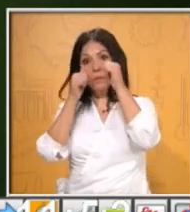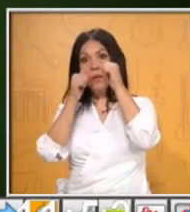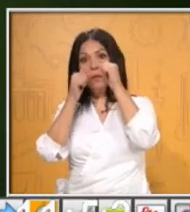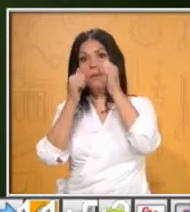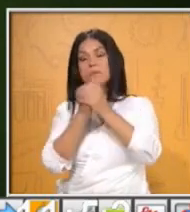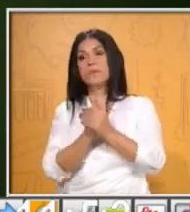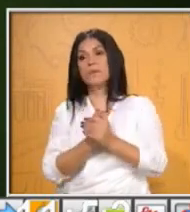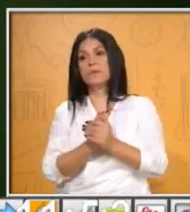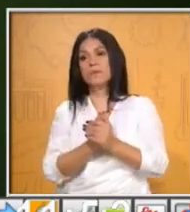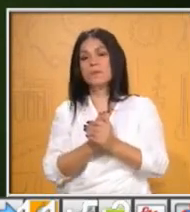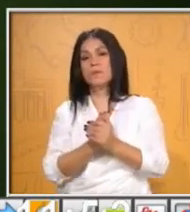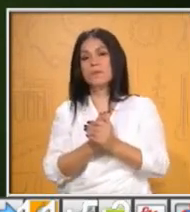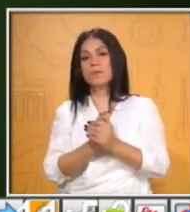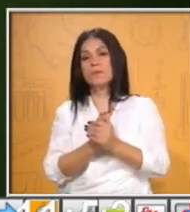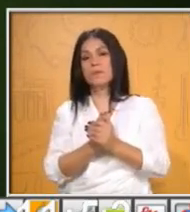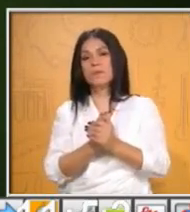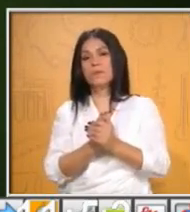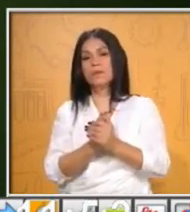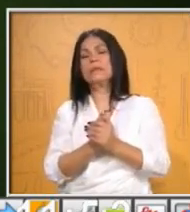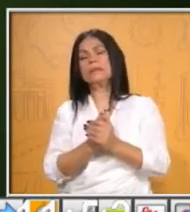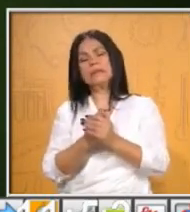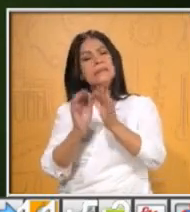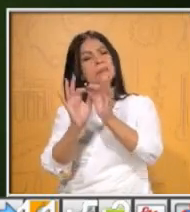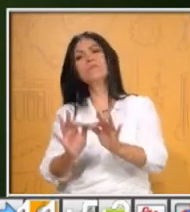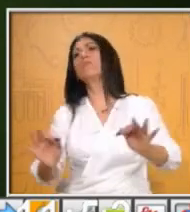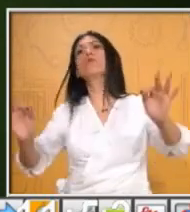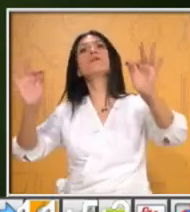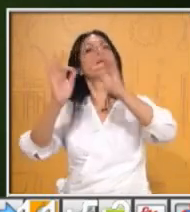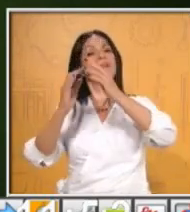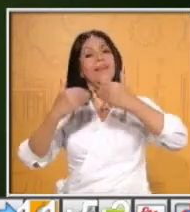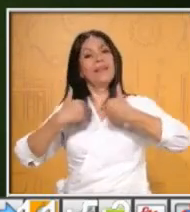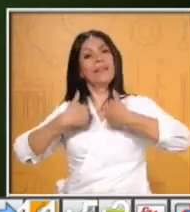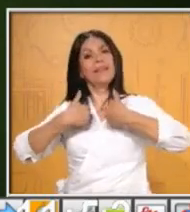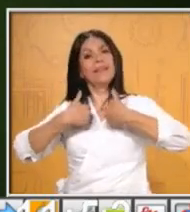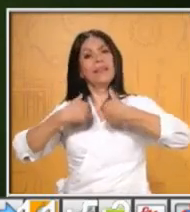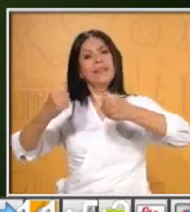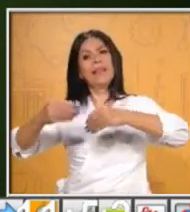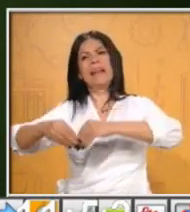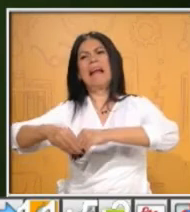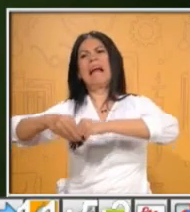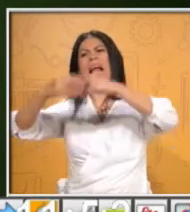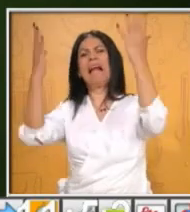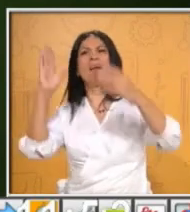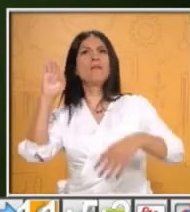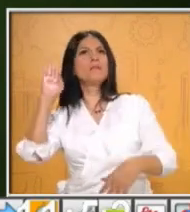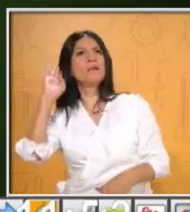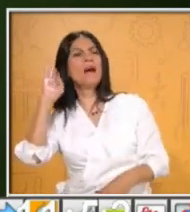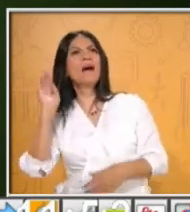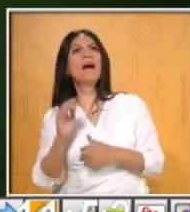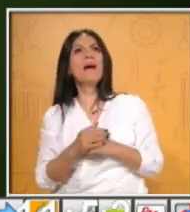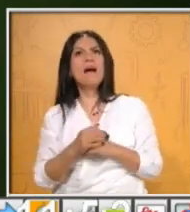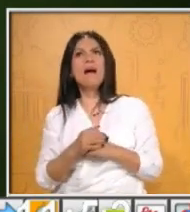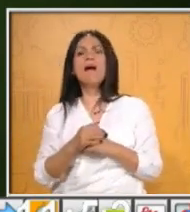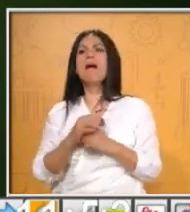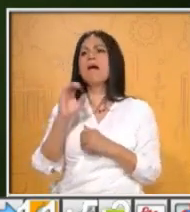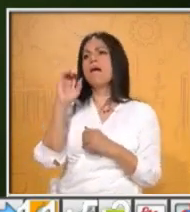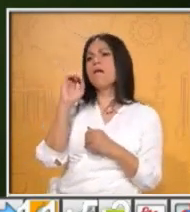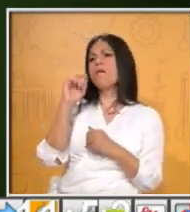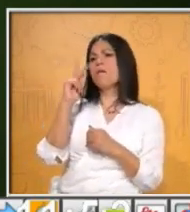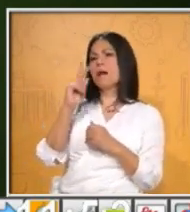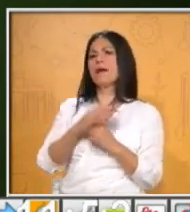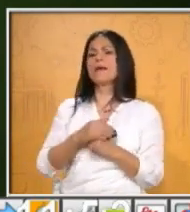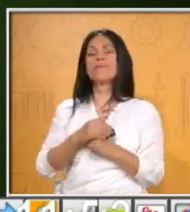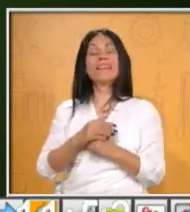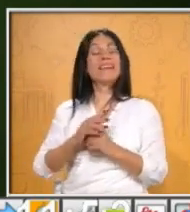cosas, maestra. Primero hay que saber escuchar. Es bien importante. Cuando tenemos un conflicto hay que evitar